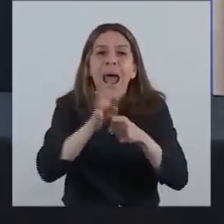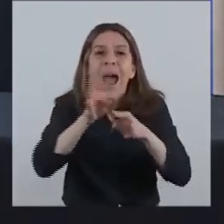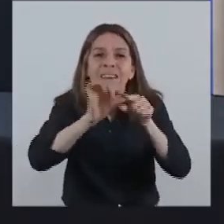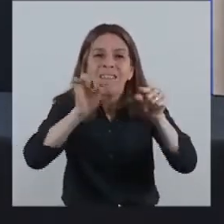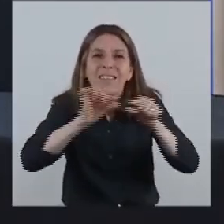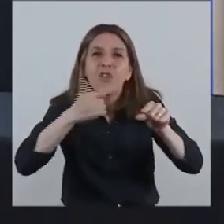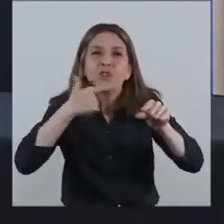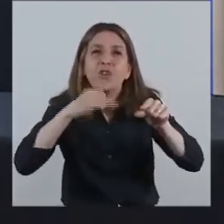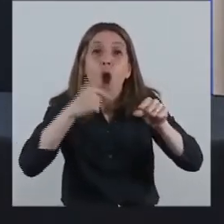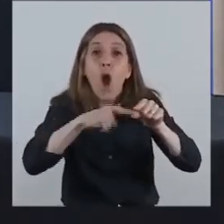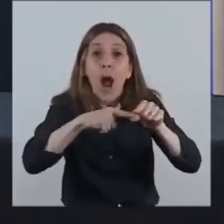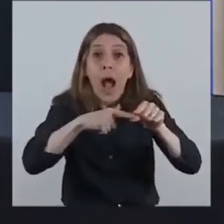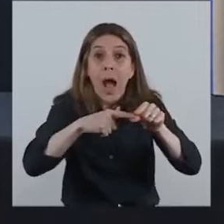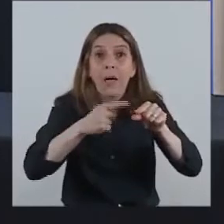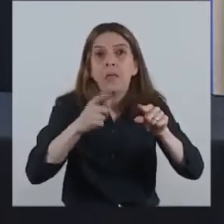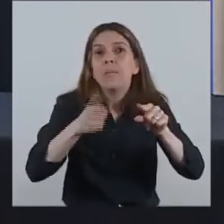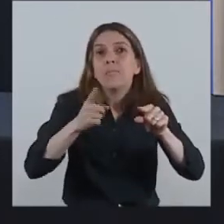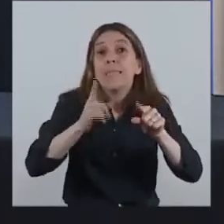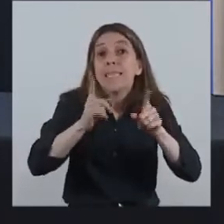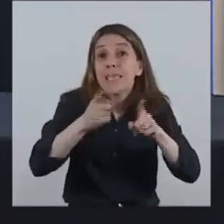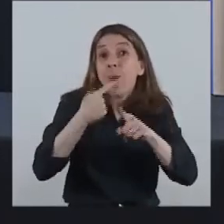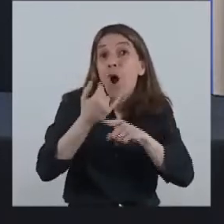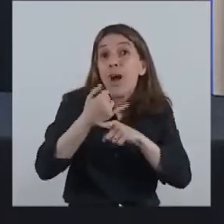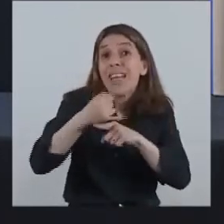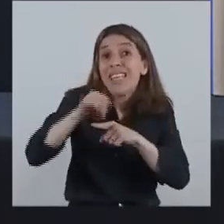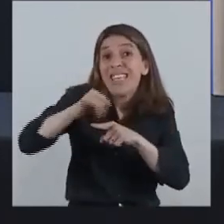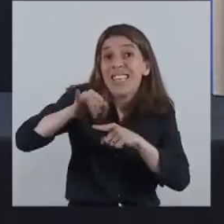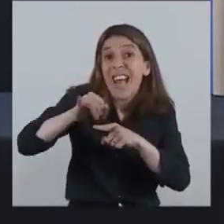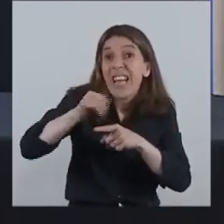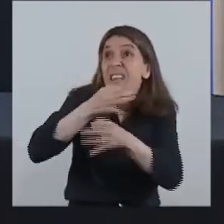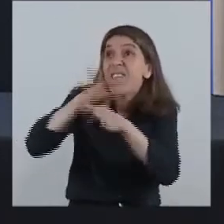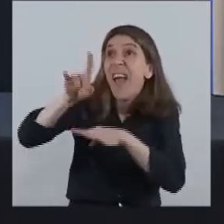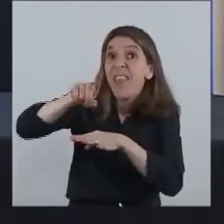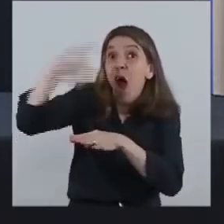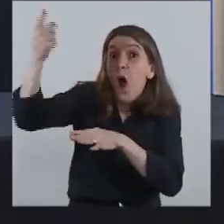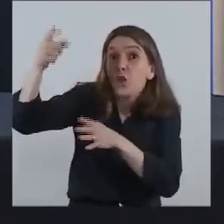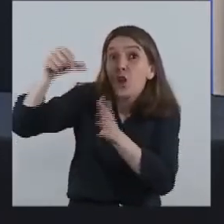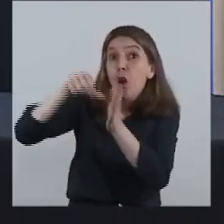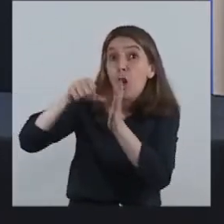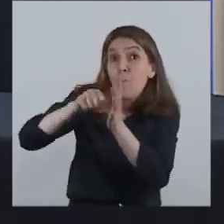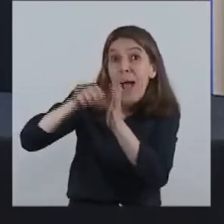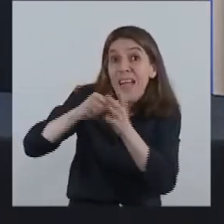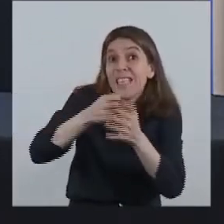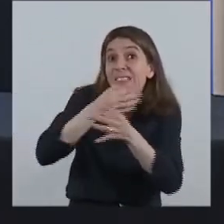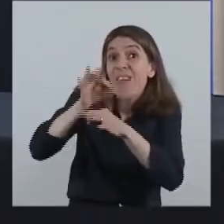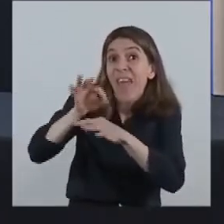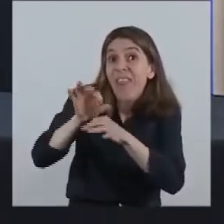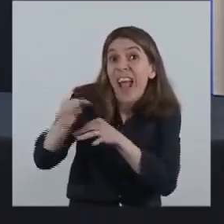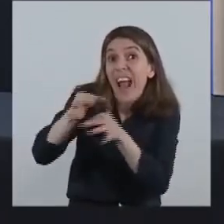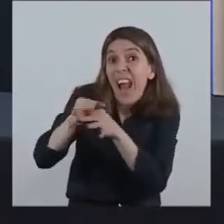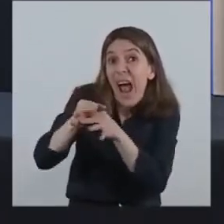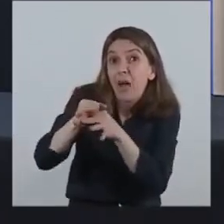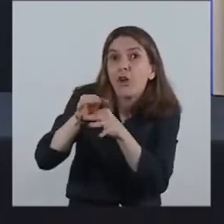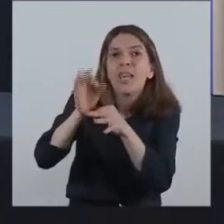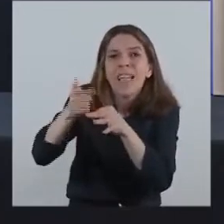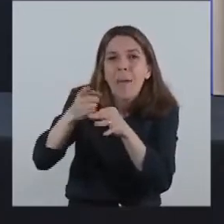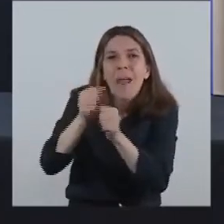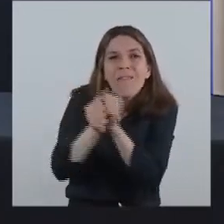incluye reducciones de las alícuotas para las ventas al exterior de granos de soja y para sus principales derivados.